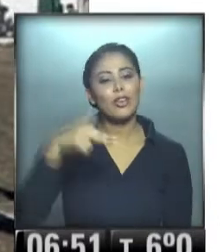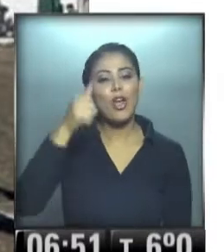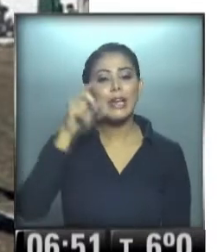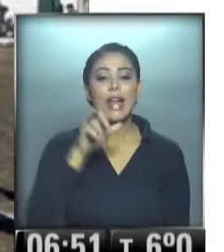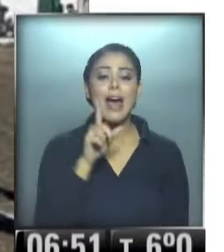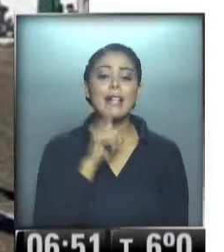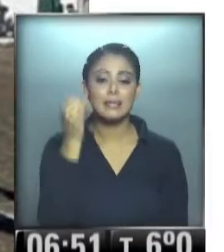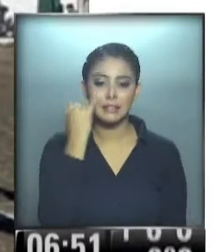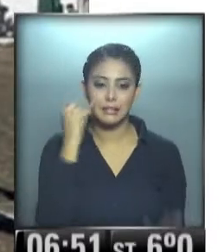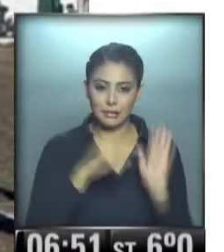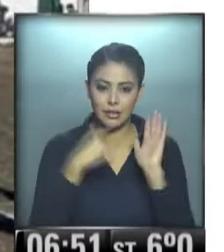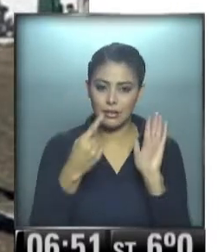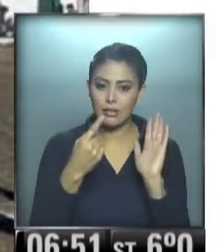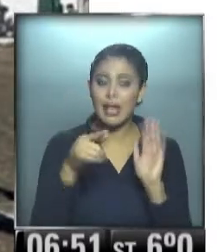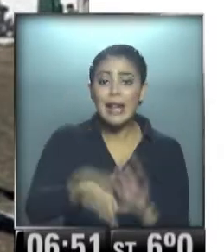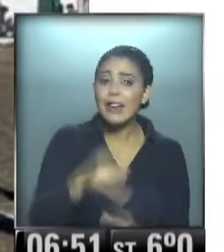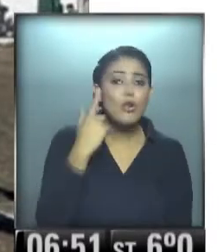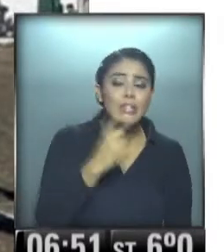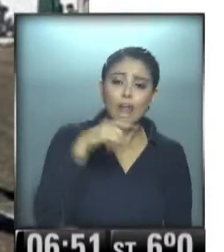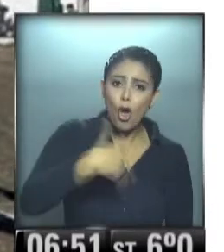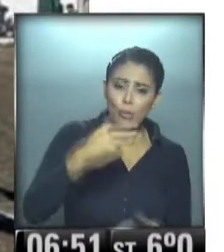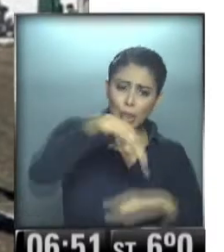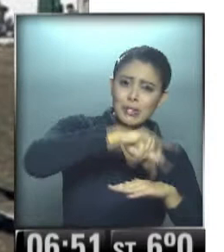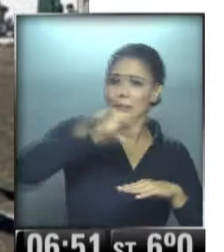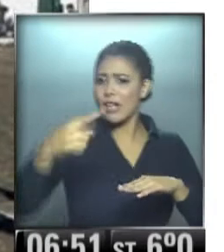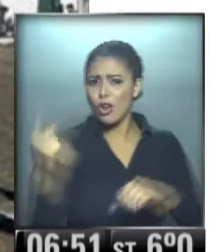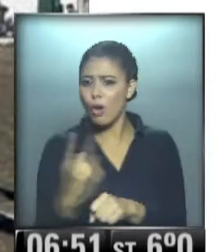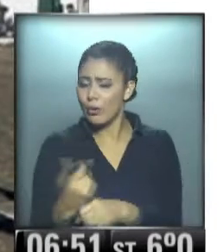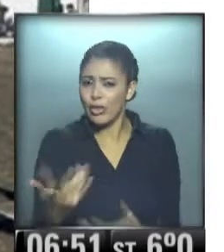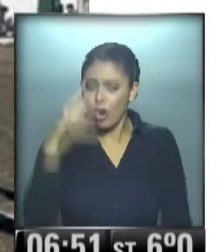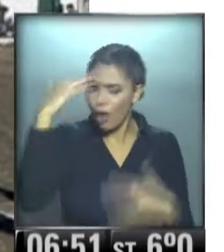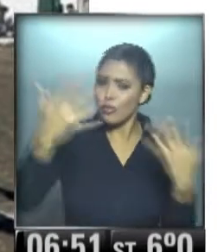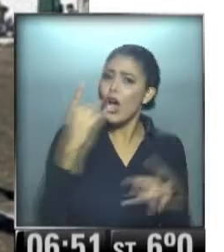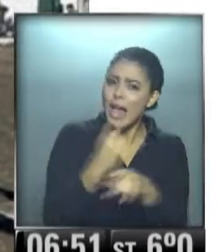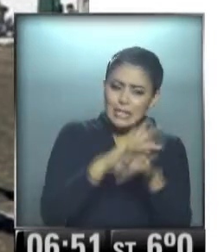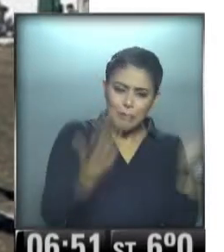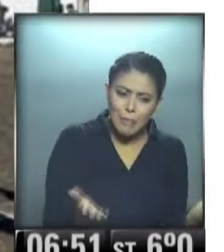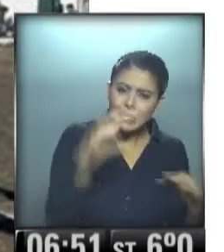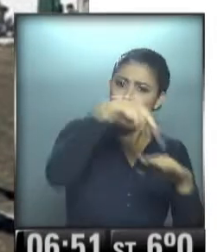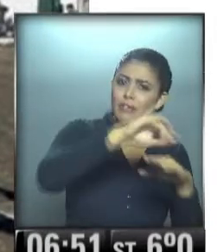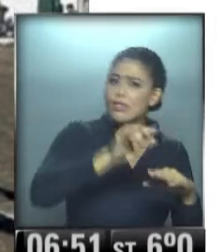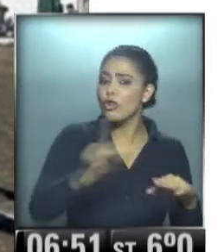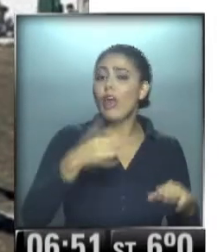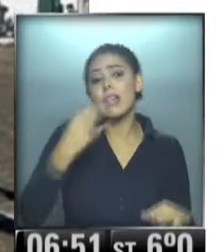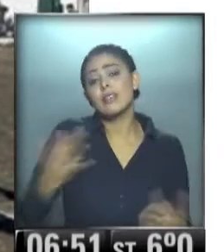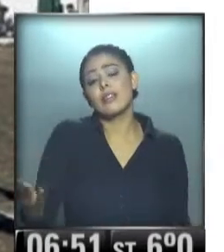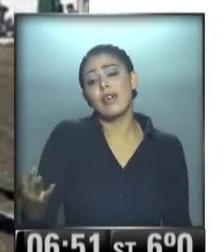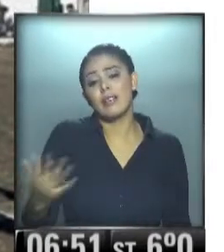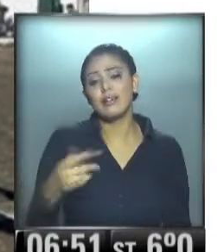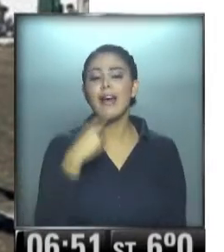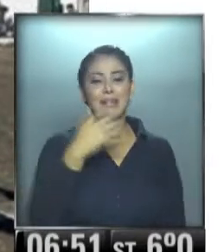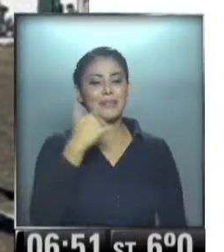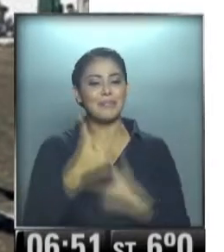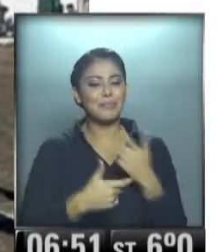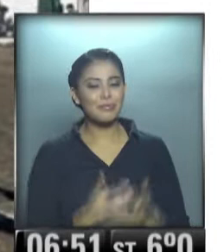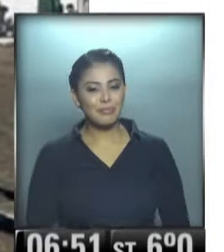Milton. No entiende la nena. Hoy sí, después no. Claro. O siempre arriba de la mesa o no está nunca, ¿eh? Vamos a decirlo. O siempre o nunca, es verdad.